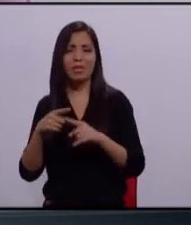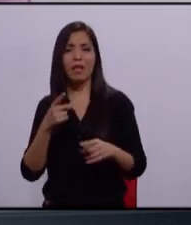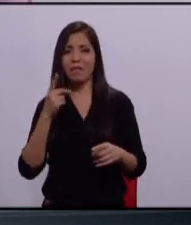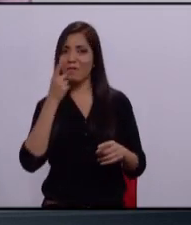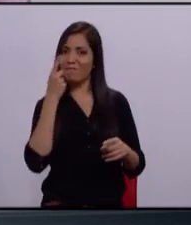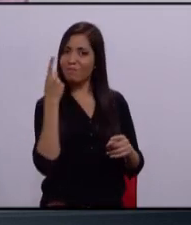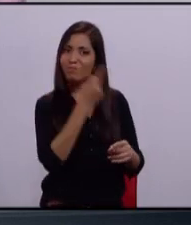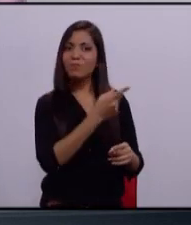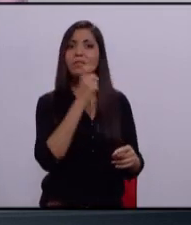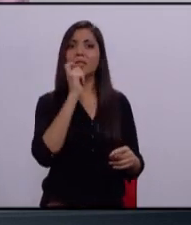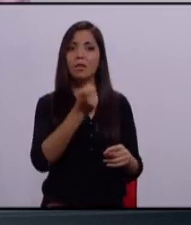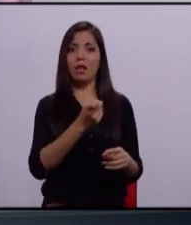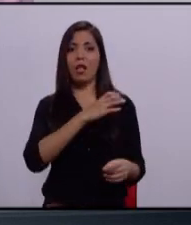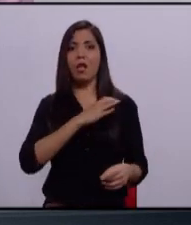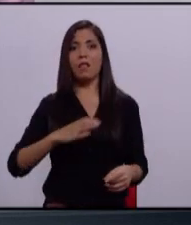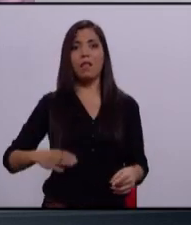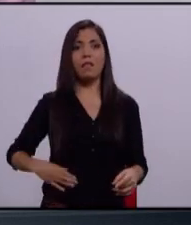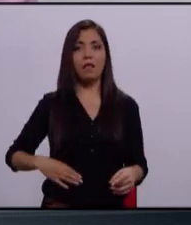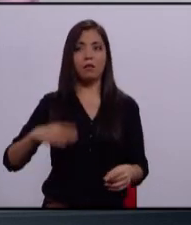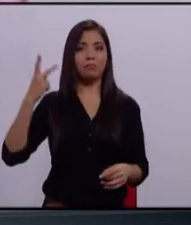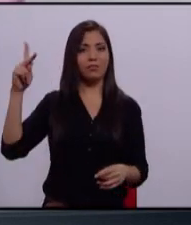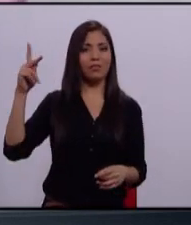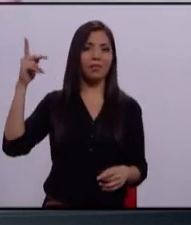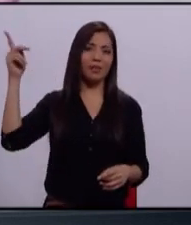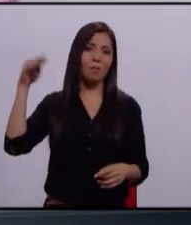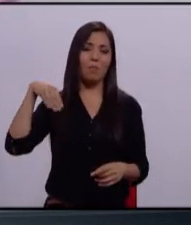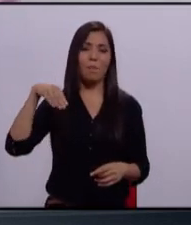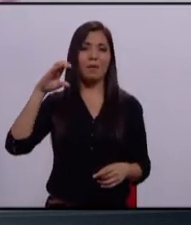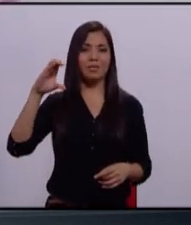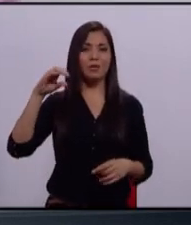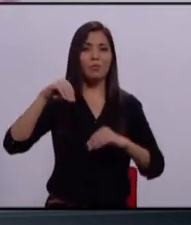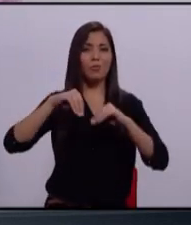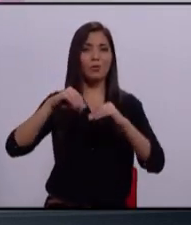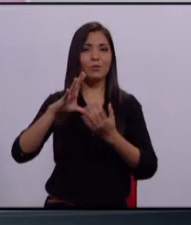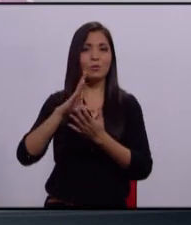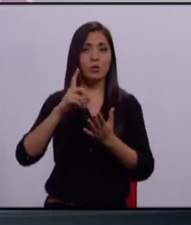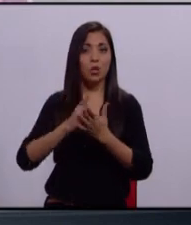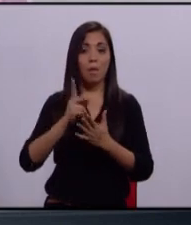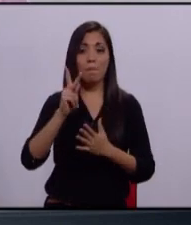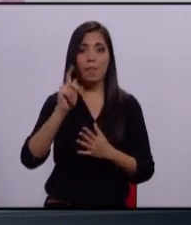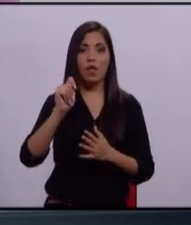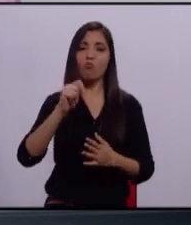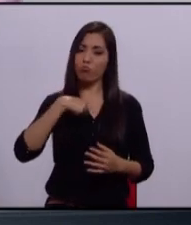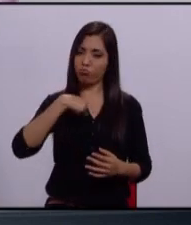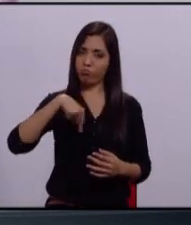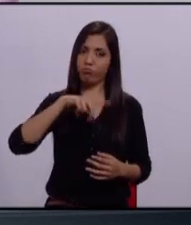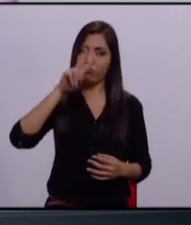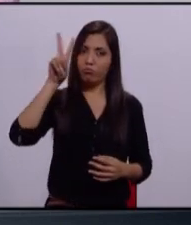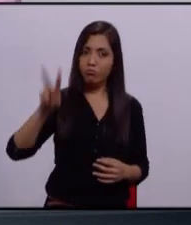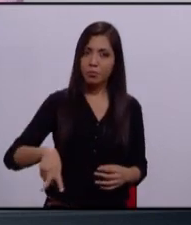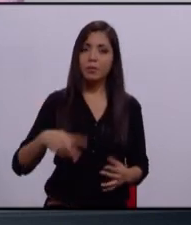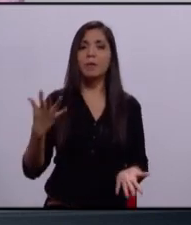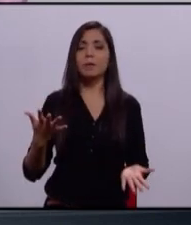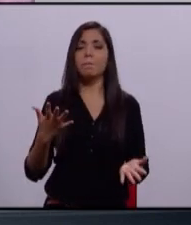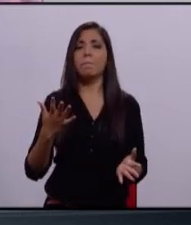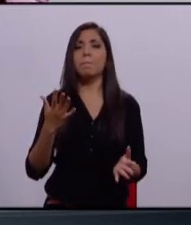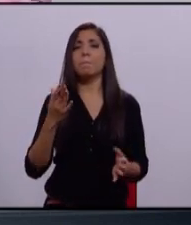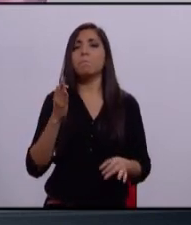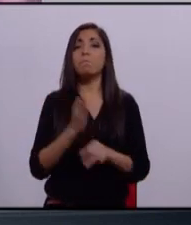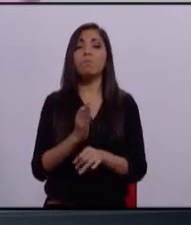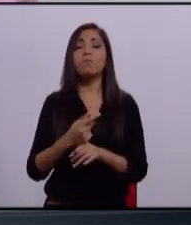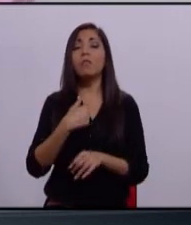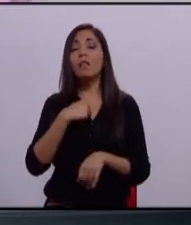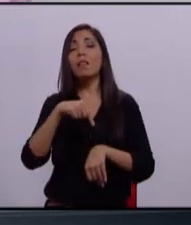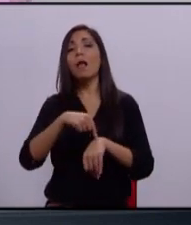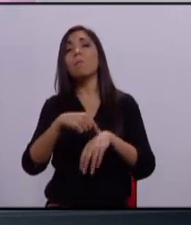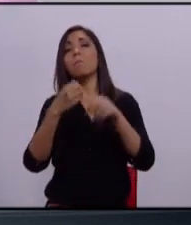Decirle al candidato de Movimiento Ciudadano que en el Partido del Trabajo somos de adeveras. Y bueno, no perdería el